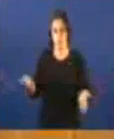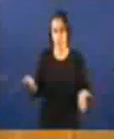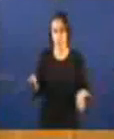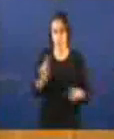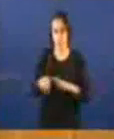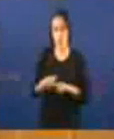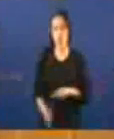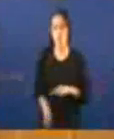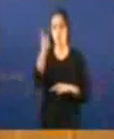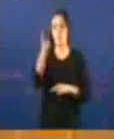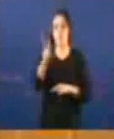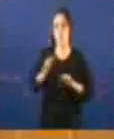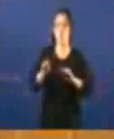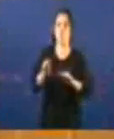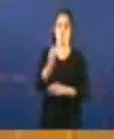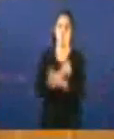a por o seu equilibrio contable.